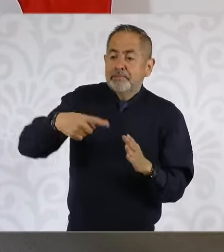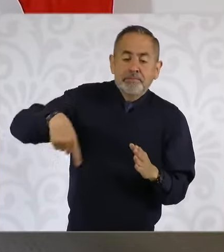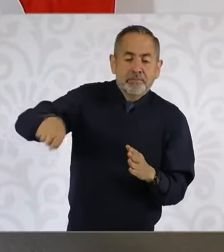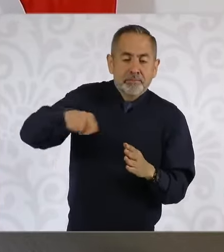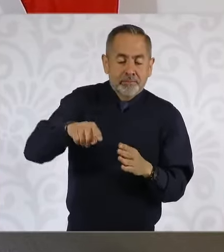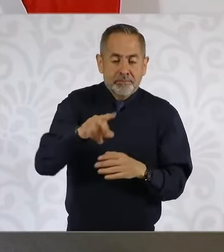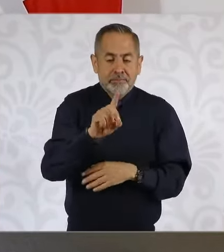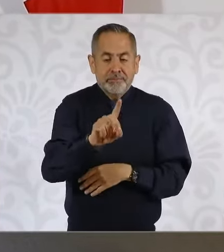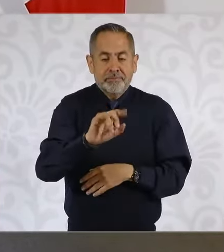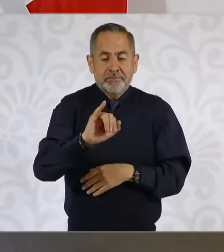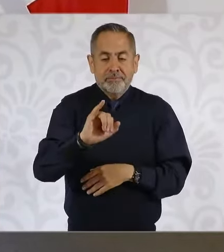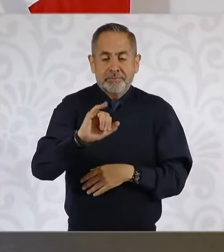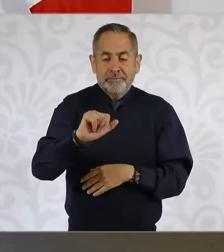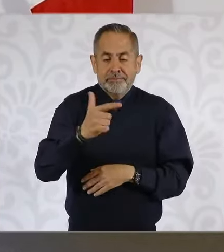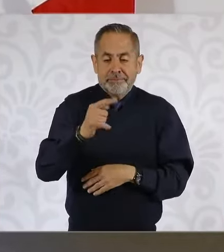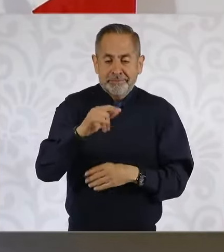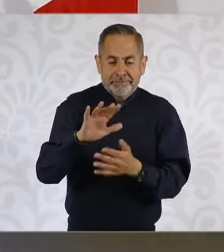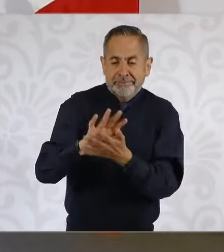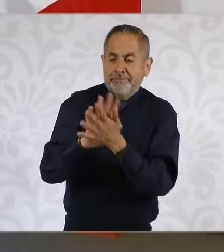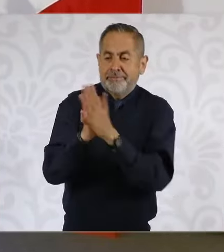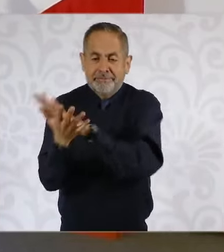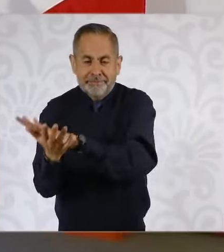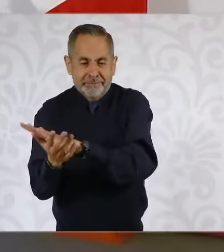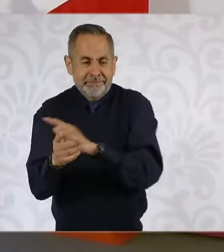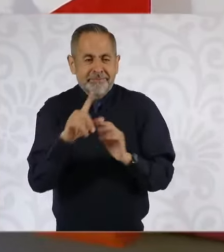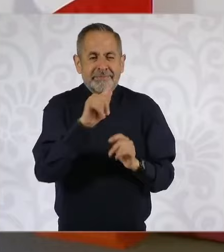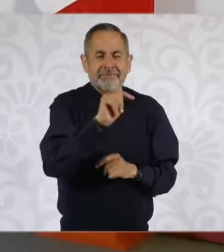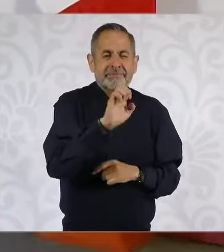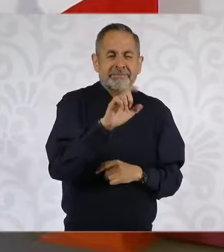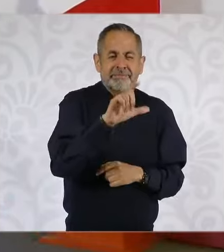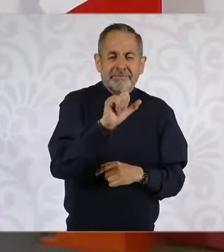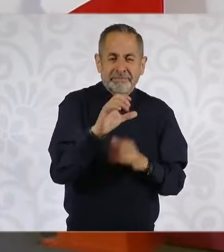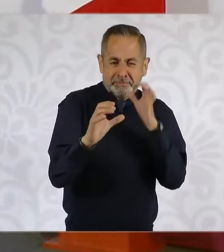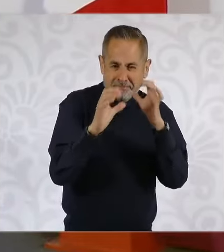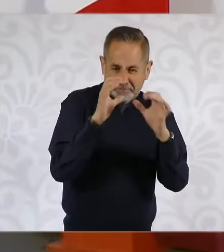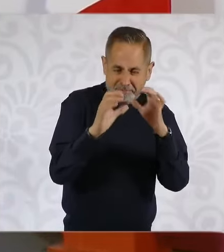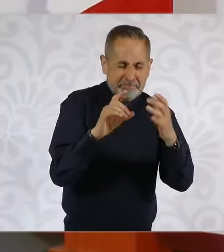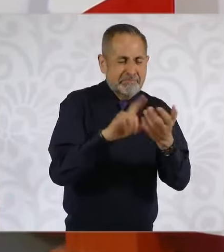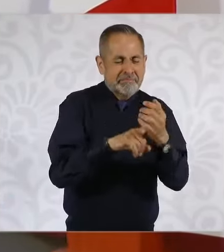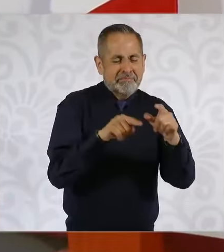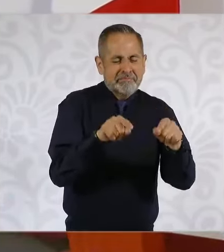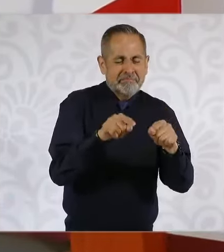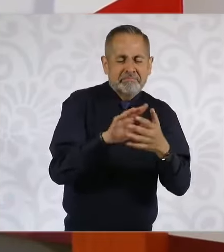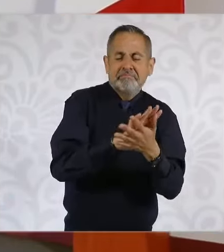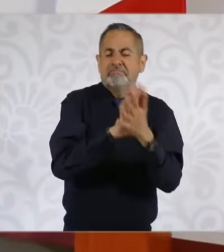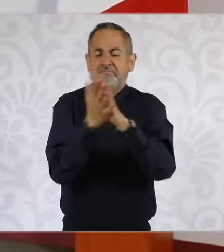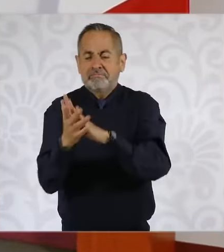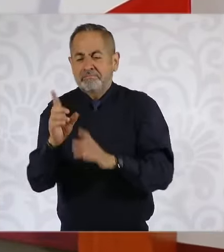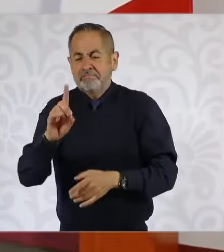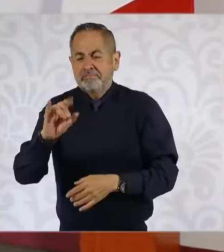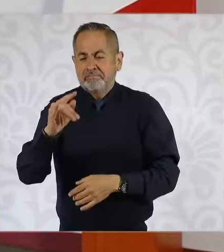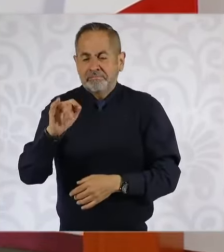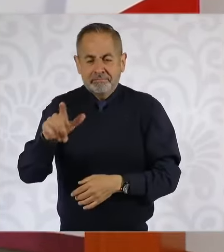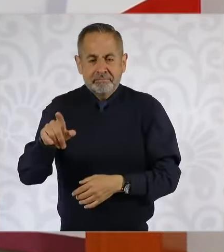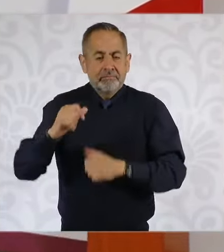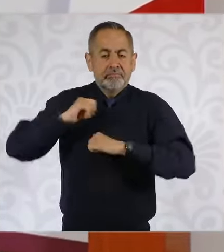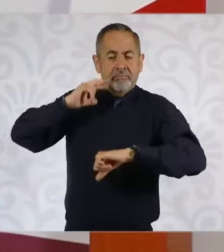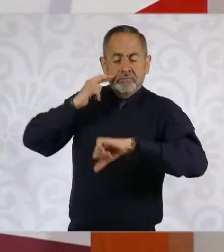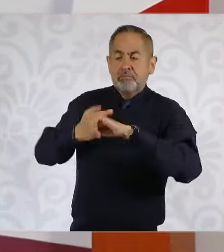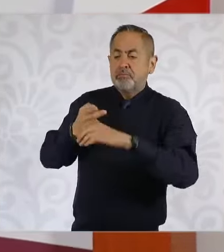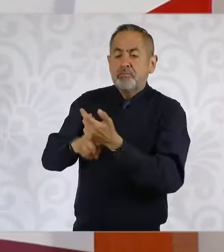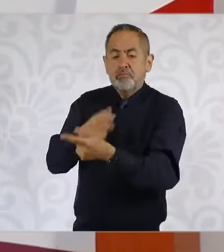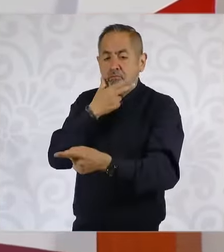Digital y Telecomunicaciones que va a dirigir José Antonio Peña Merino.